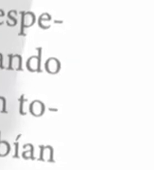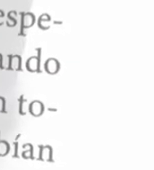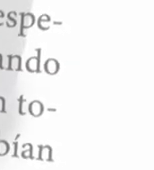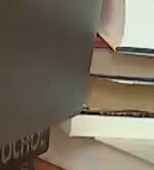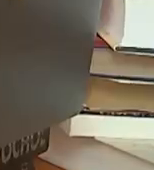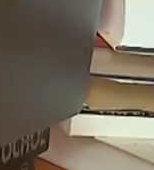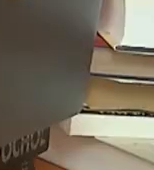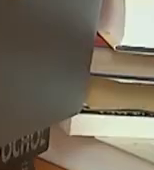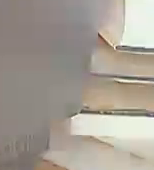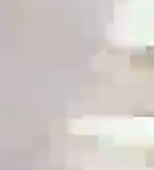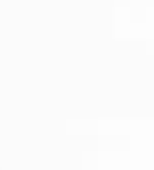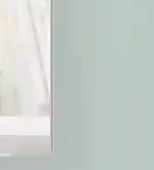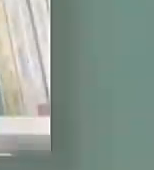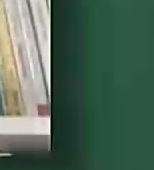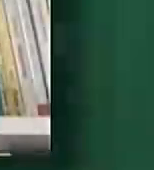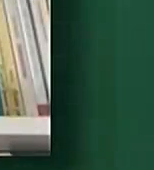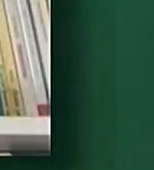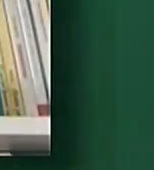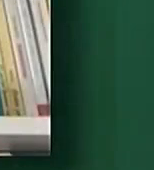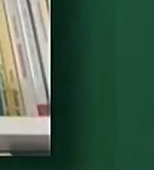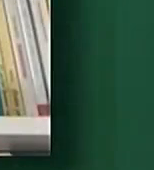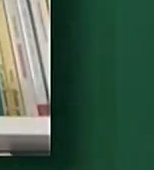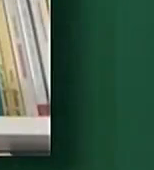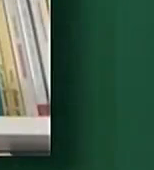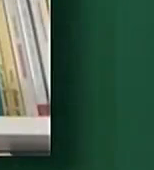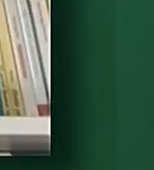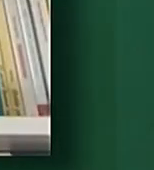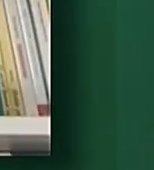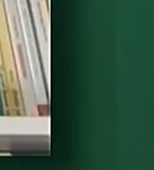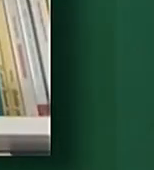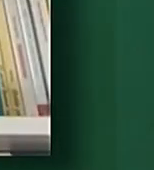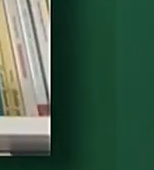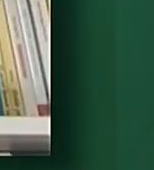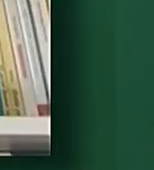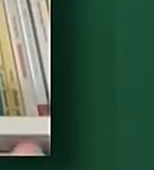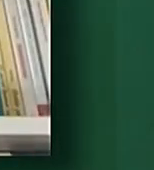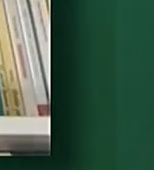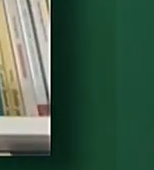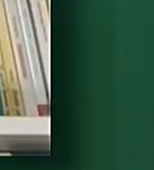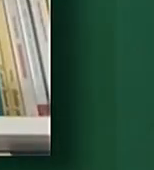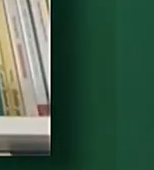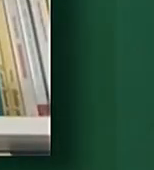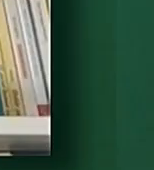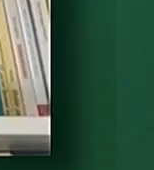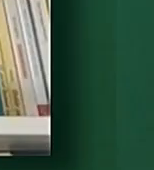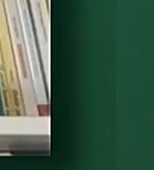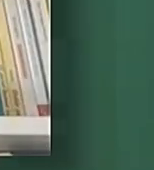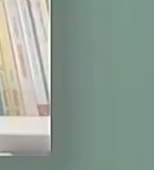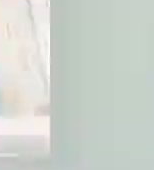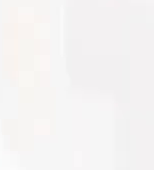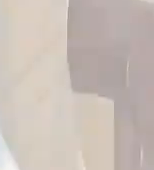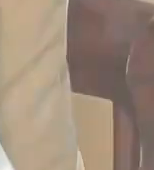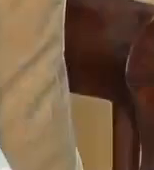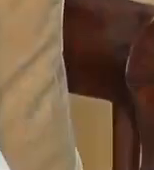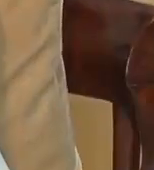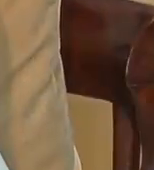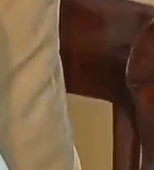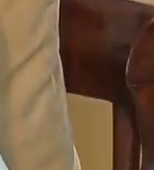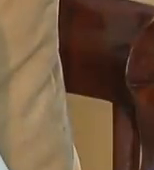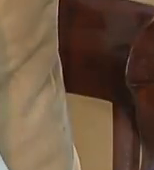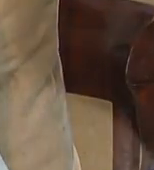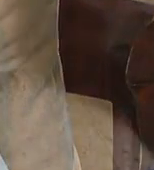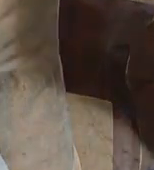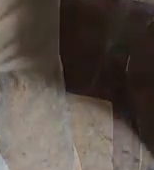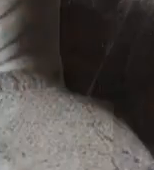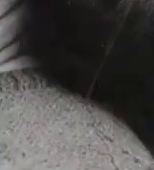lograste entrar a esta novela? Me gustan mucho los personajes extranjeros, los personajes que no terminan de encajar su mundo. Generalmente